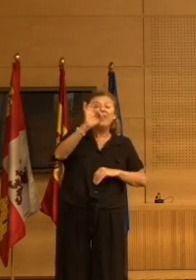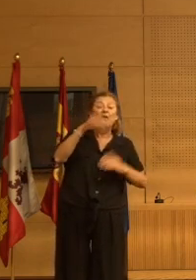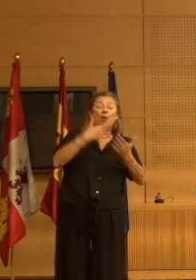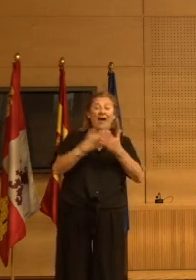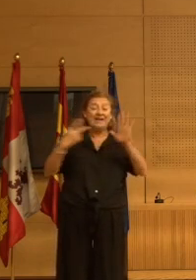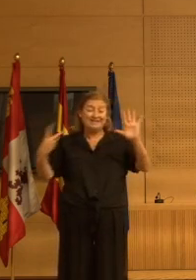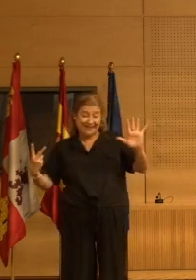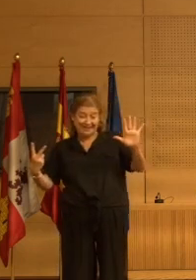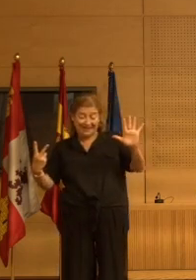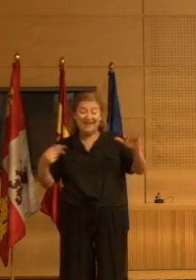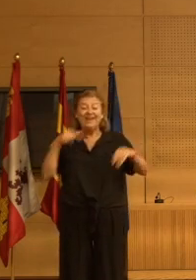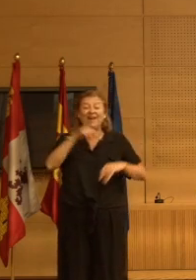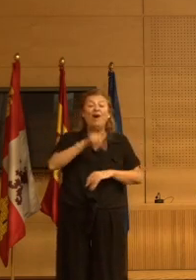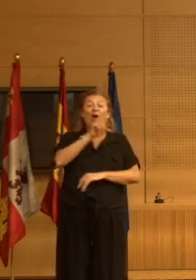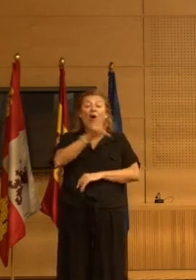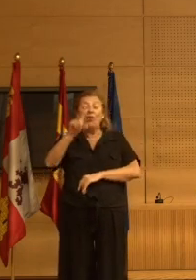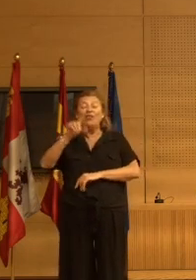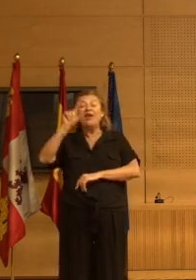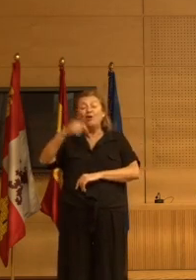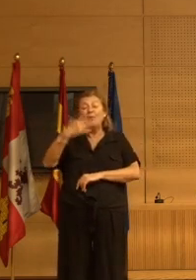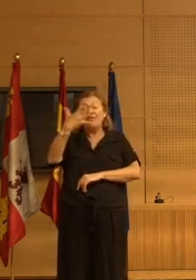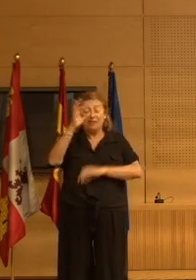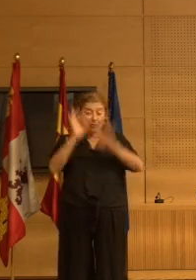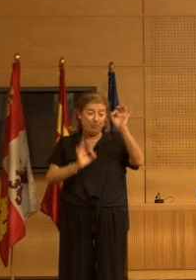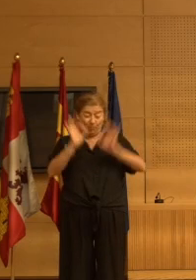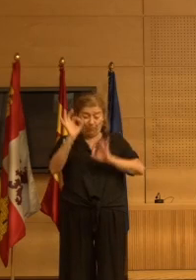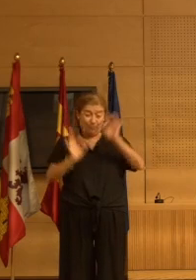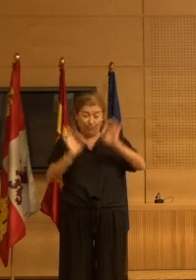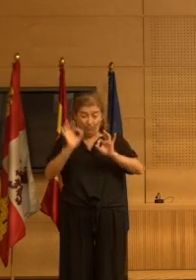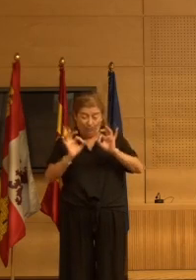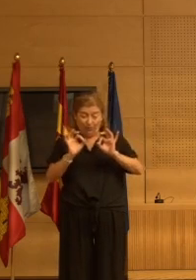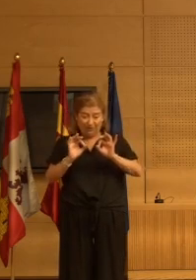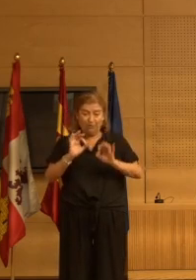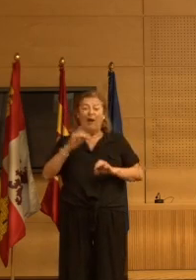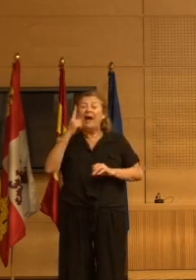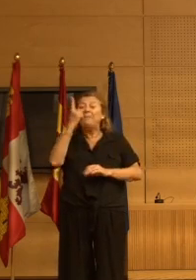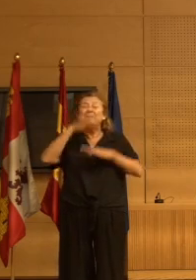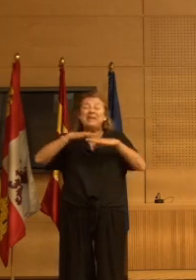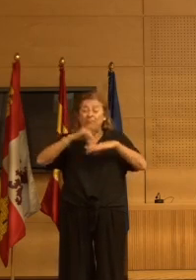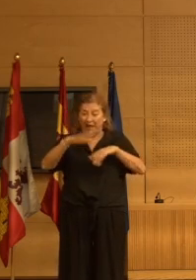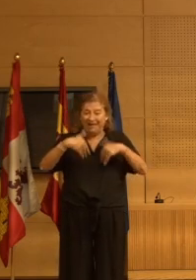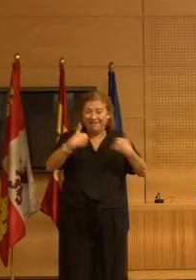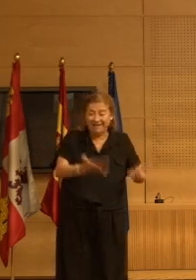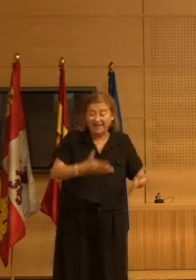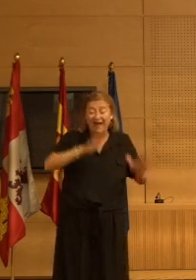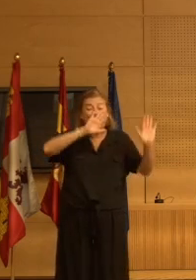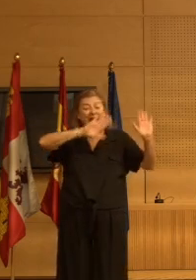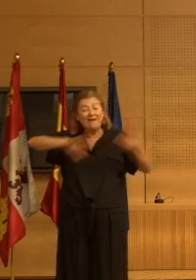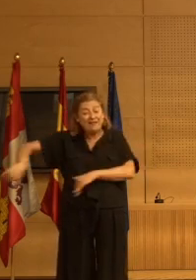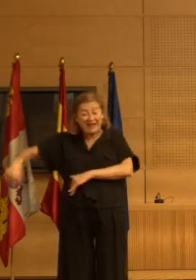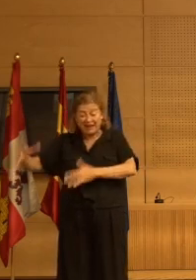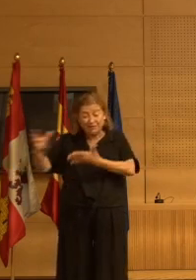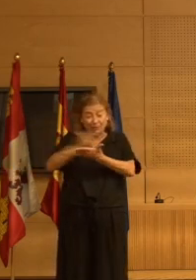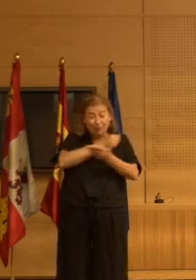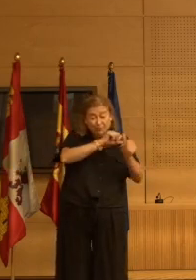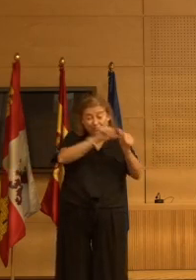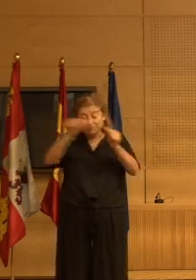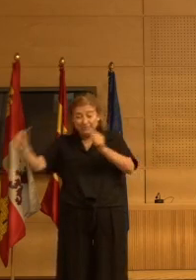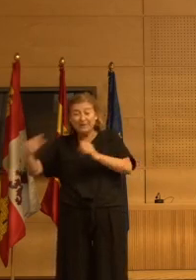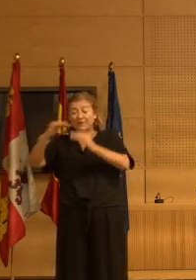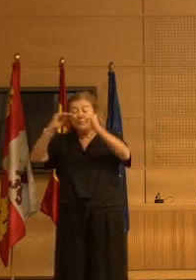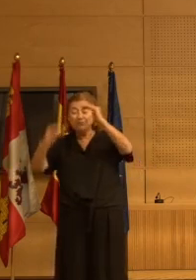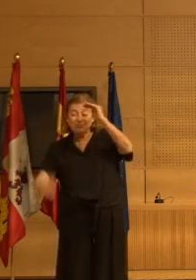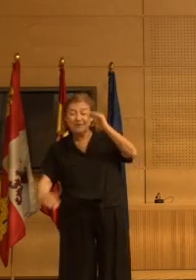y esto es 11,5% de pacientes habían experimentado al menos una caída al final de todo el seguimiento de Crohn hemos